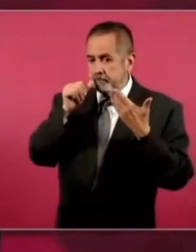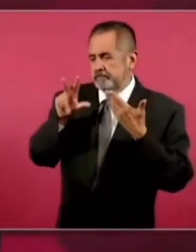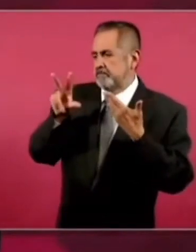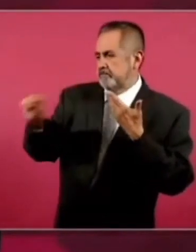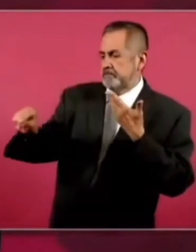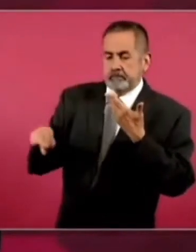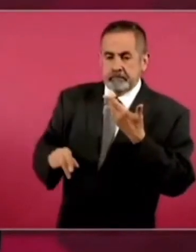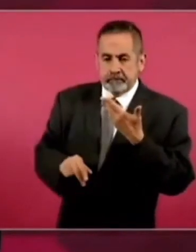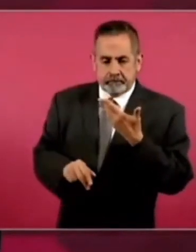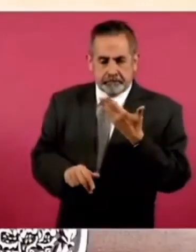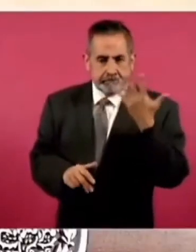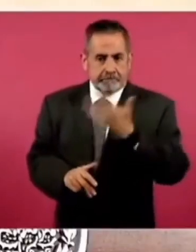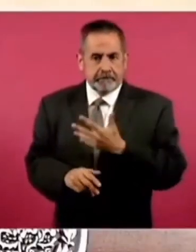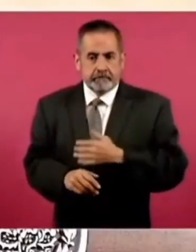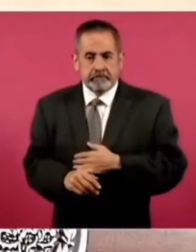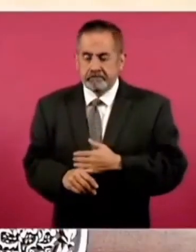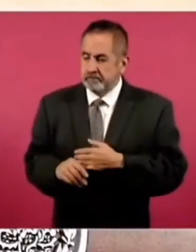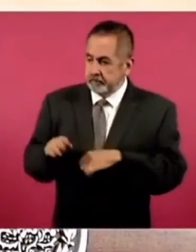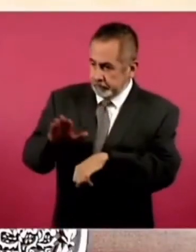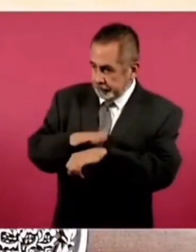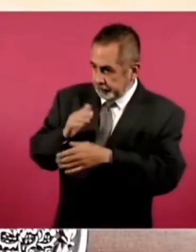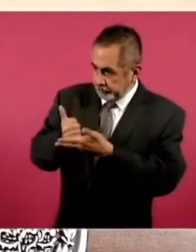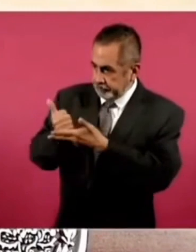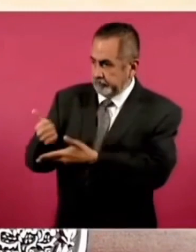No se le aprobó.